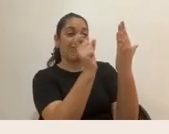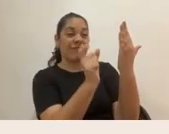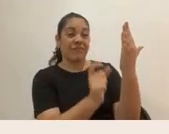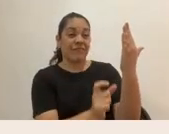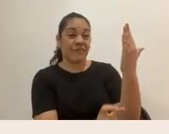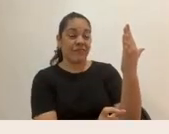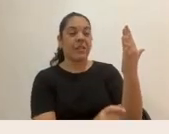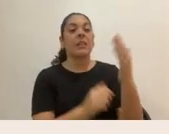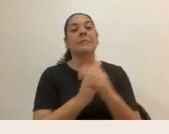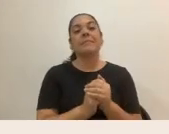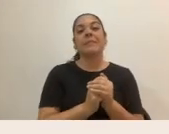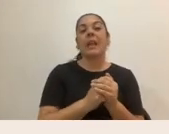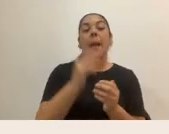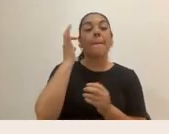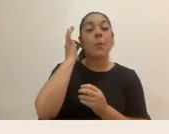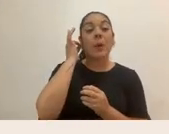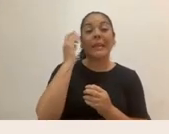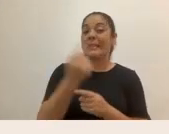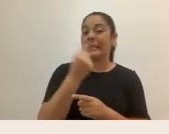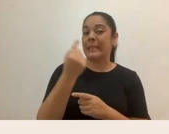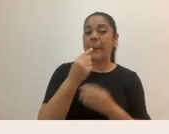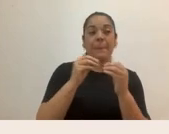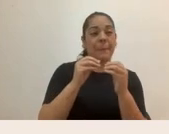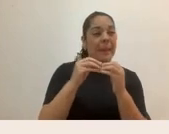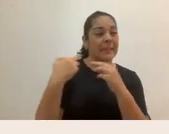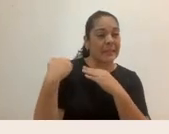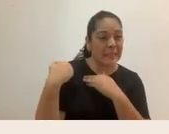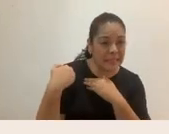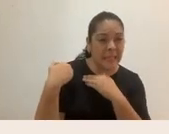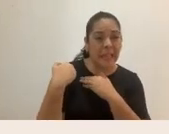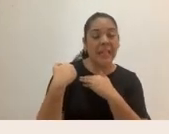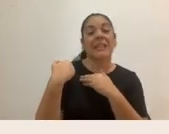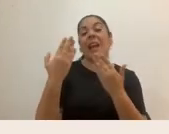las mujeres siempre tenemos más cargas que el hombre. Y hay cosas que deberían enseñarnos.